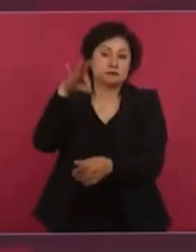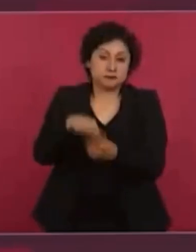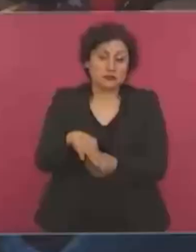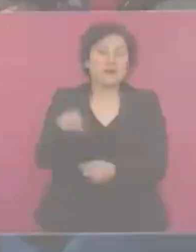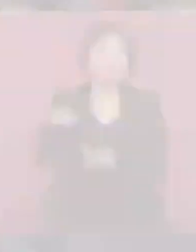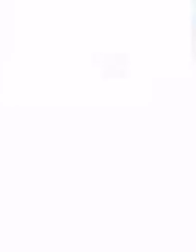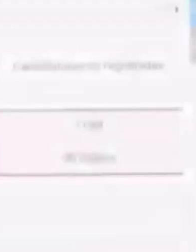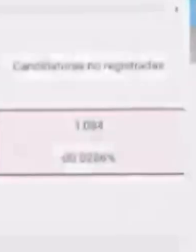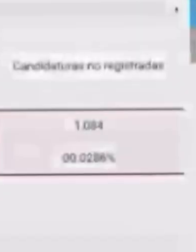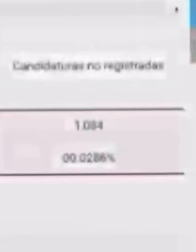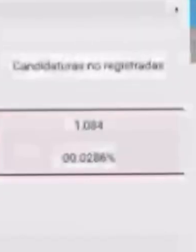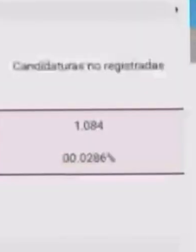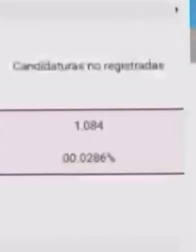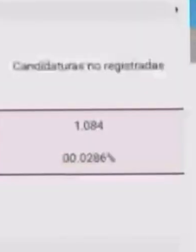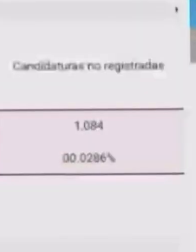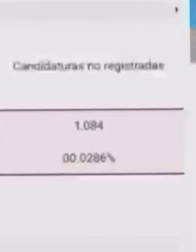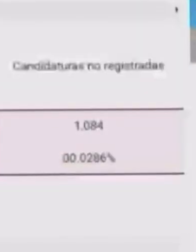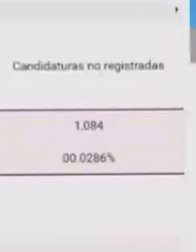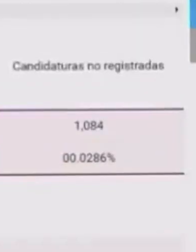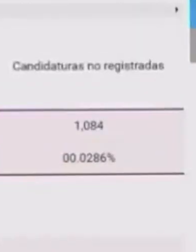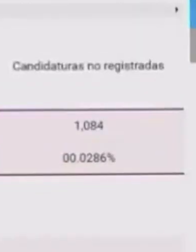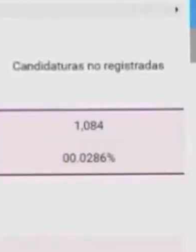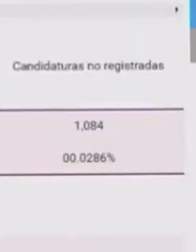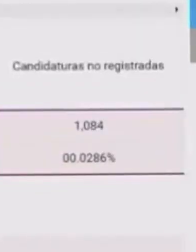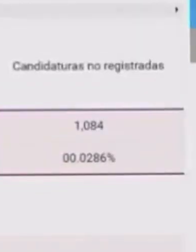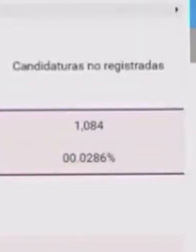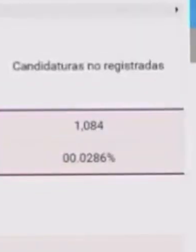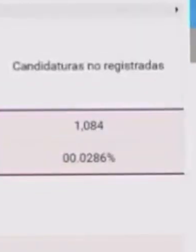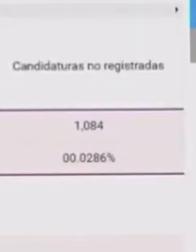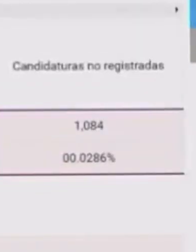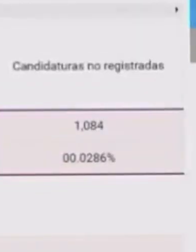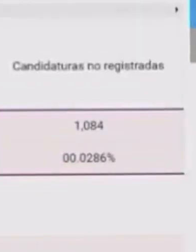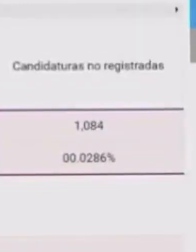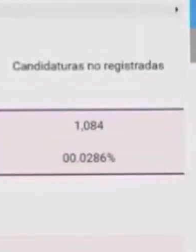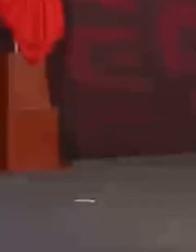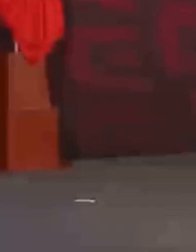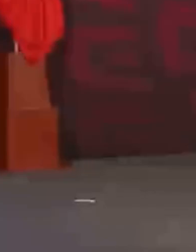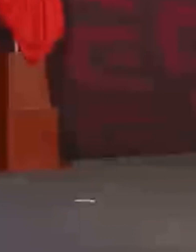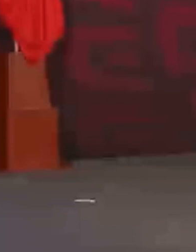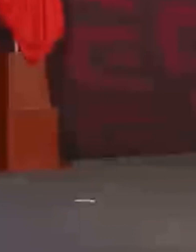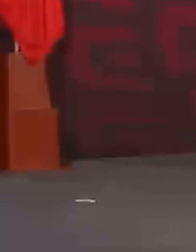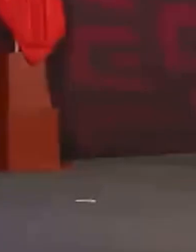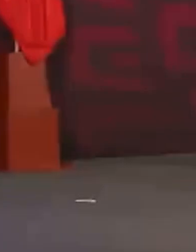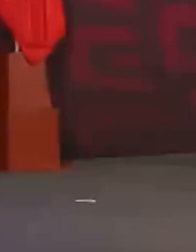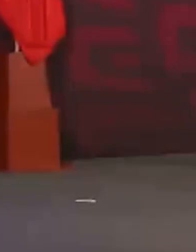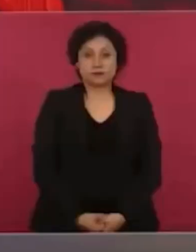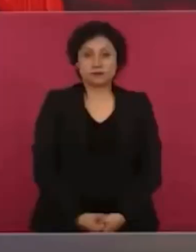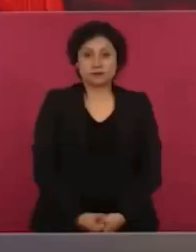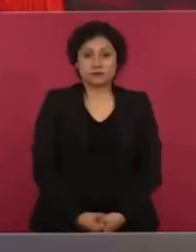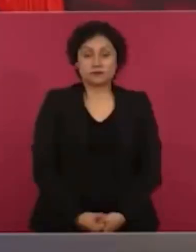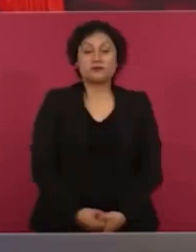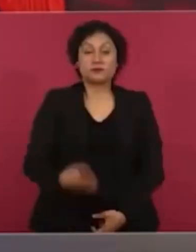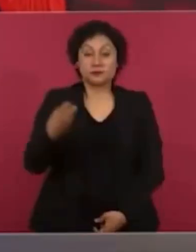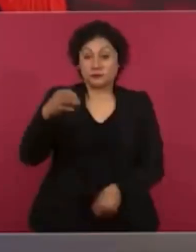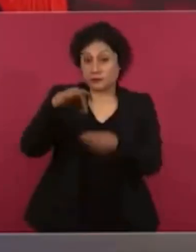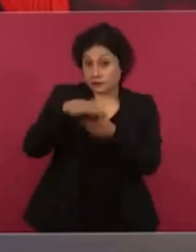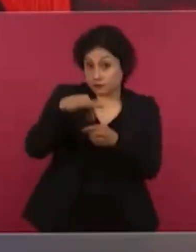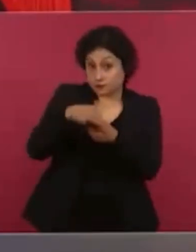mayoría. Núñez obtuvo un millón ochocientos veinte mil votos, dos mil dieciocho. el